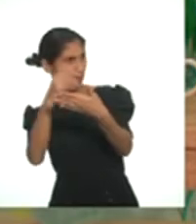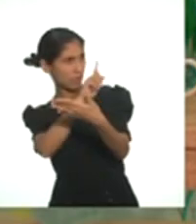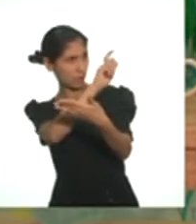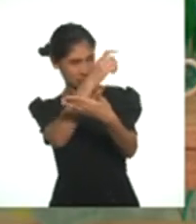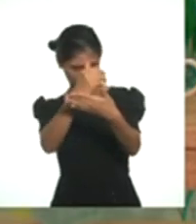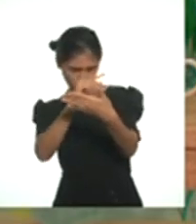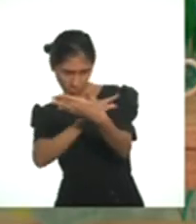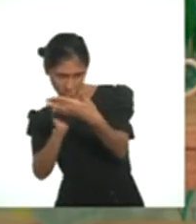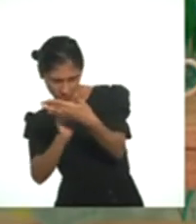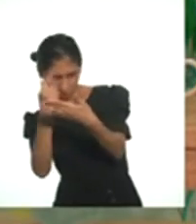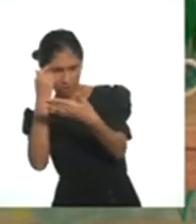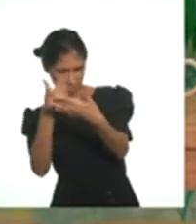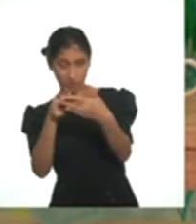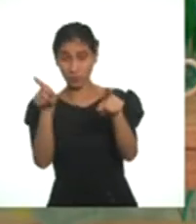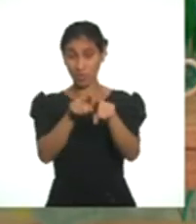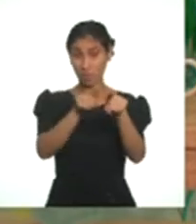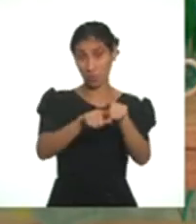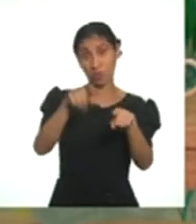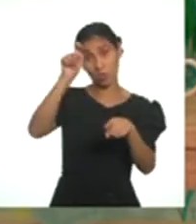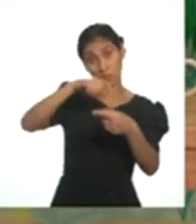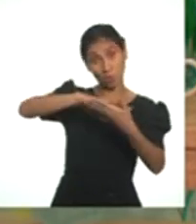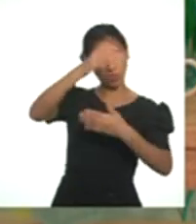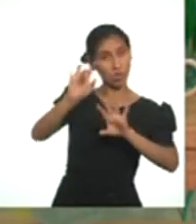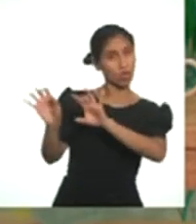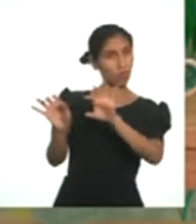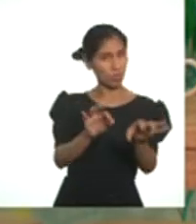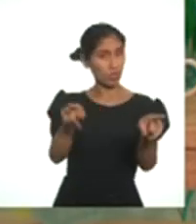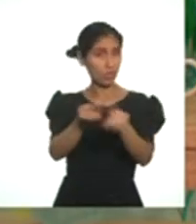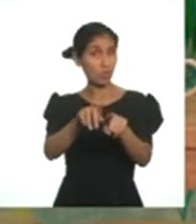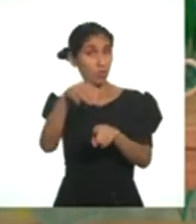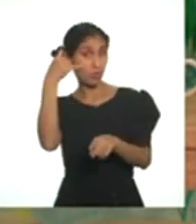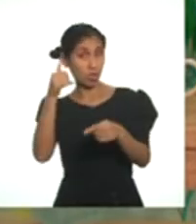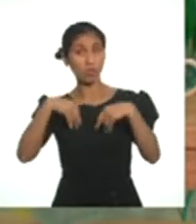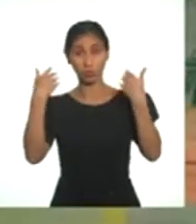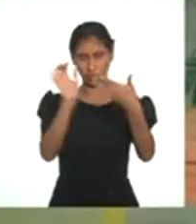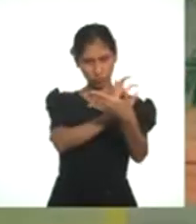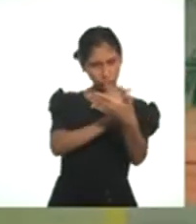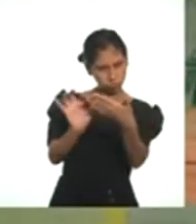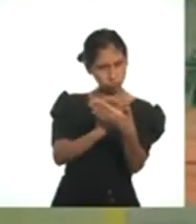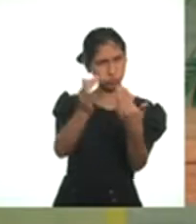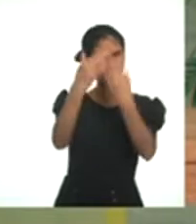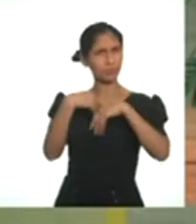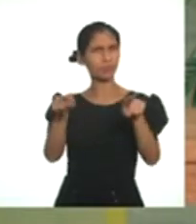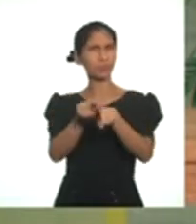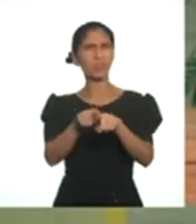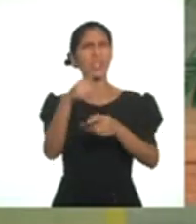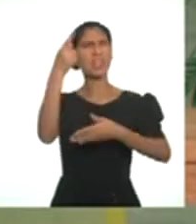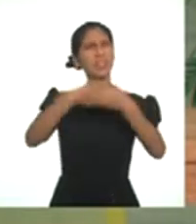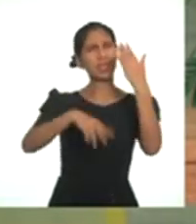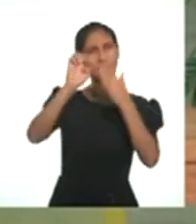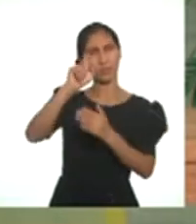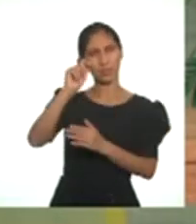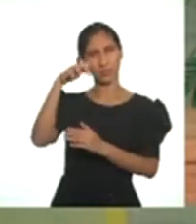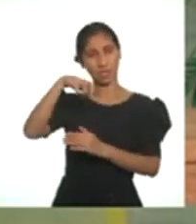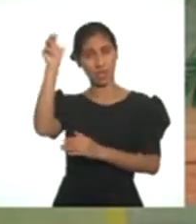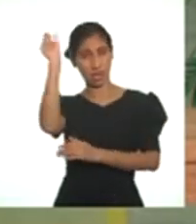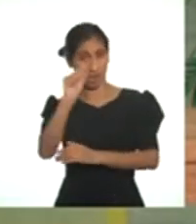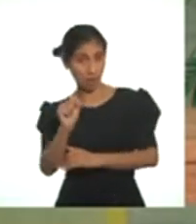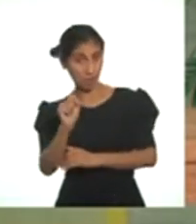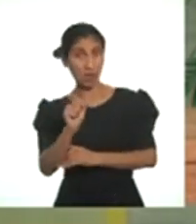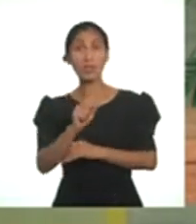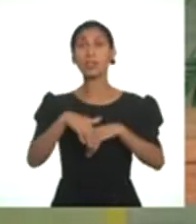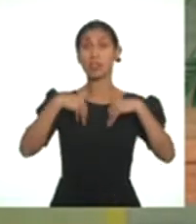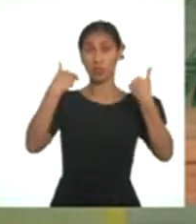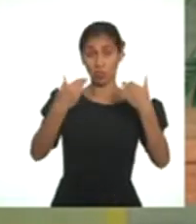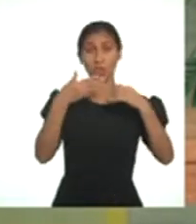en la investigación. De ser necesario, una computadora o un celular donde se puede editar. ¿Cuáles son las etapas o los procesos para elaborar